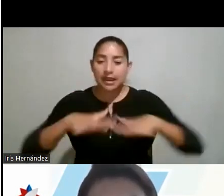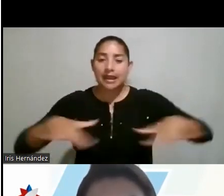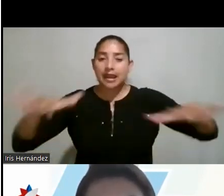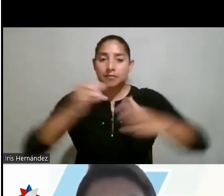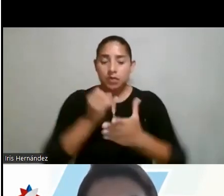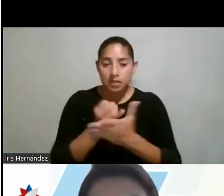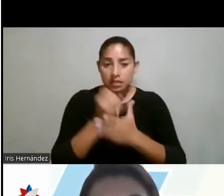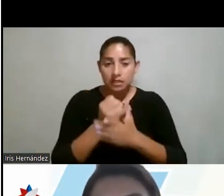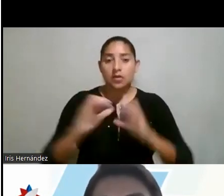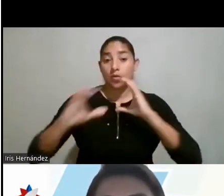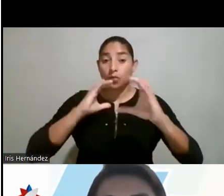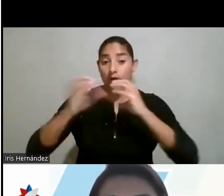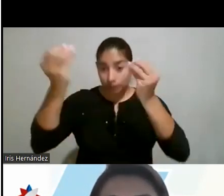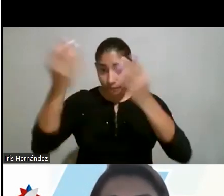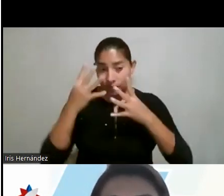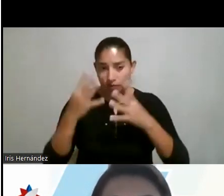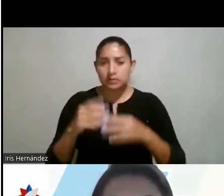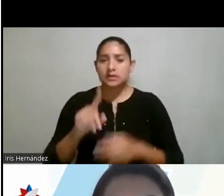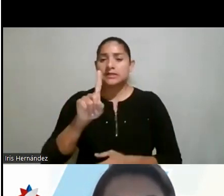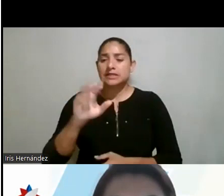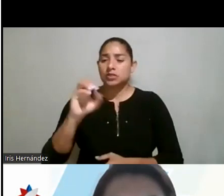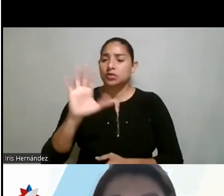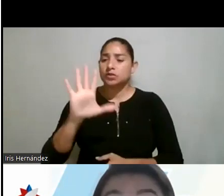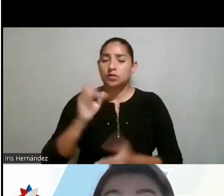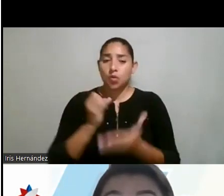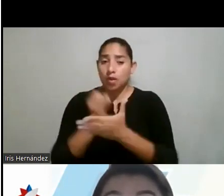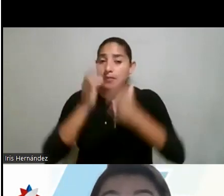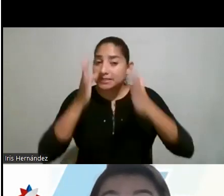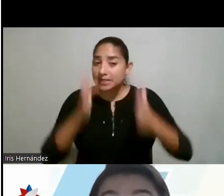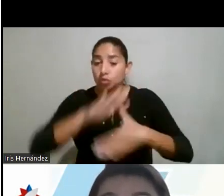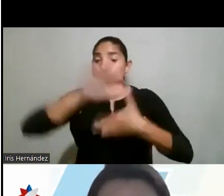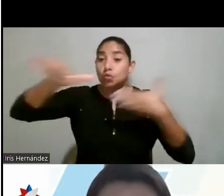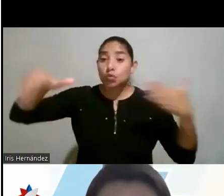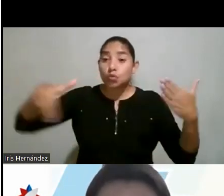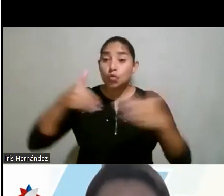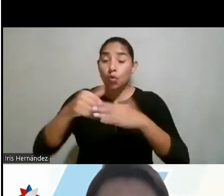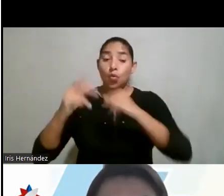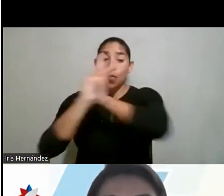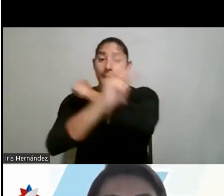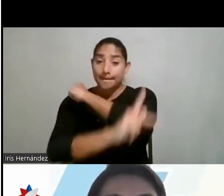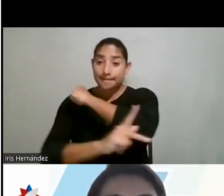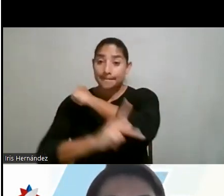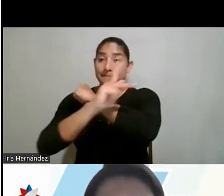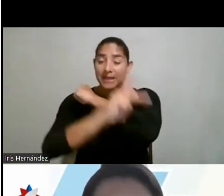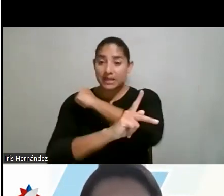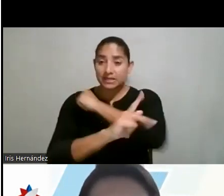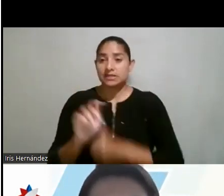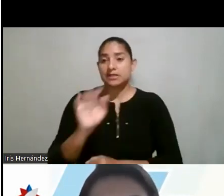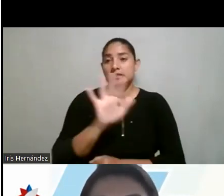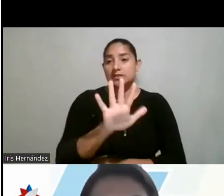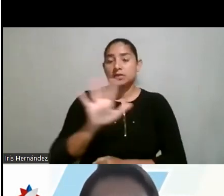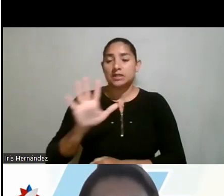tecnologías de información y comunicación, 105 hombres investigadores en todo el país, y 55